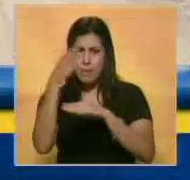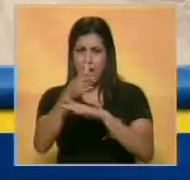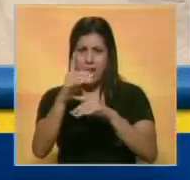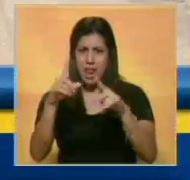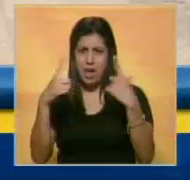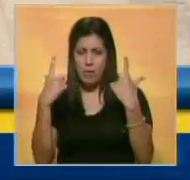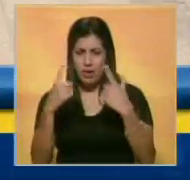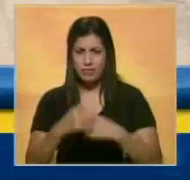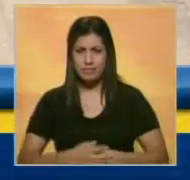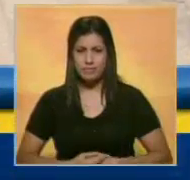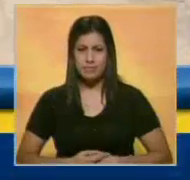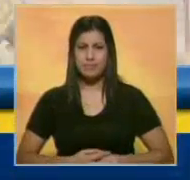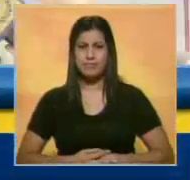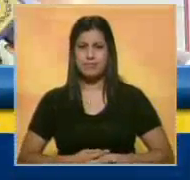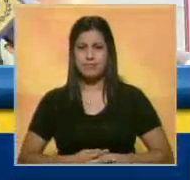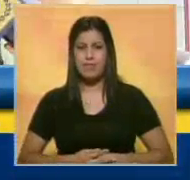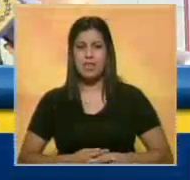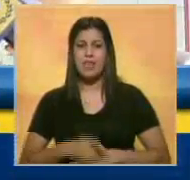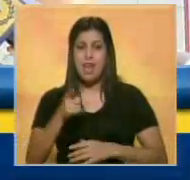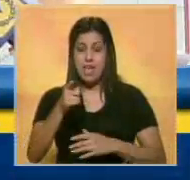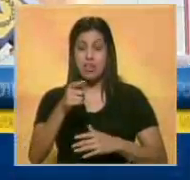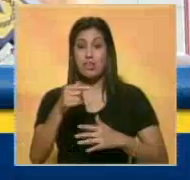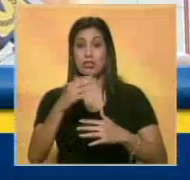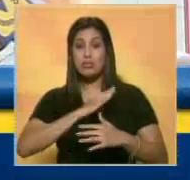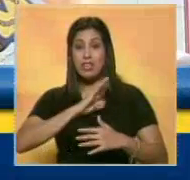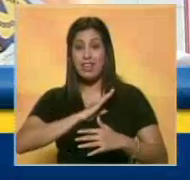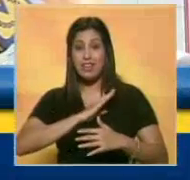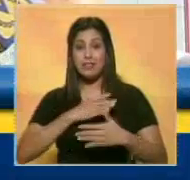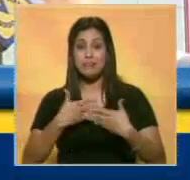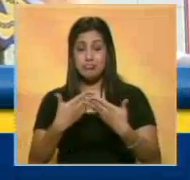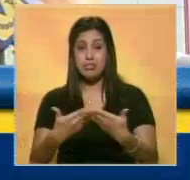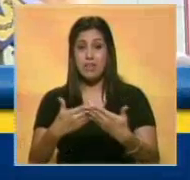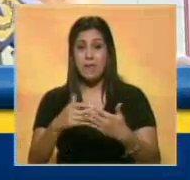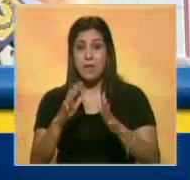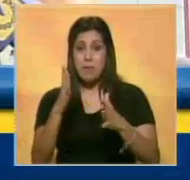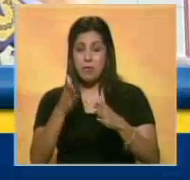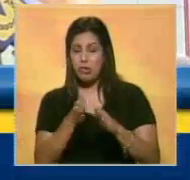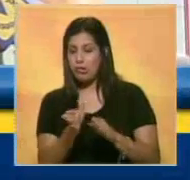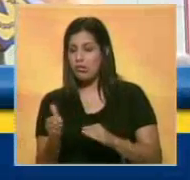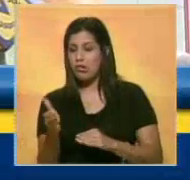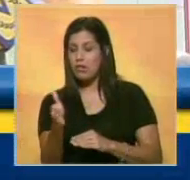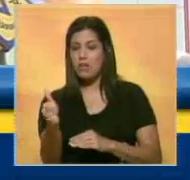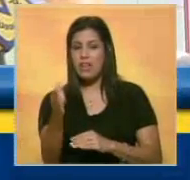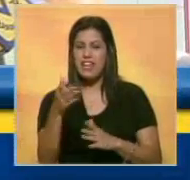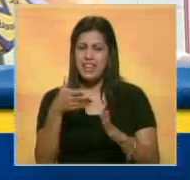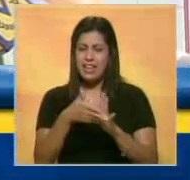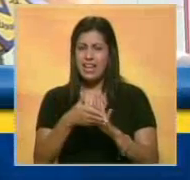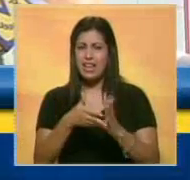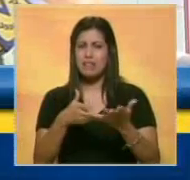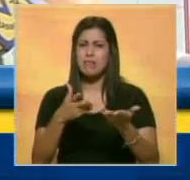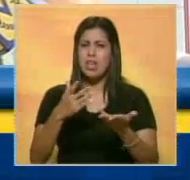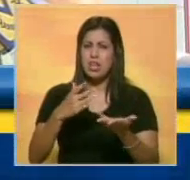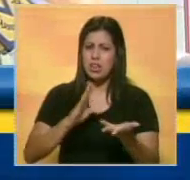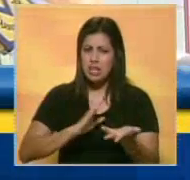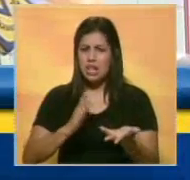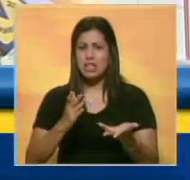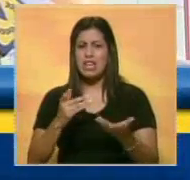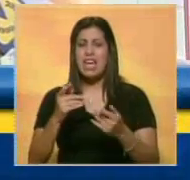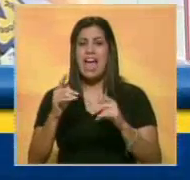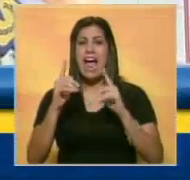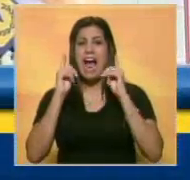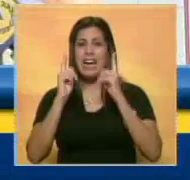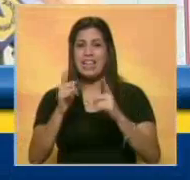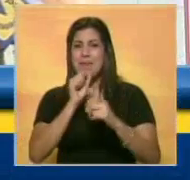hacia el estado Vargas. Para ello tenemos dispuesto una vía alterna que comprende todo lo que es la